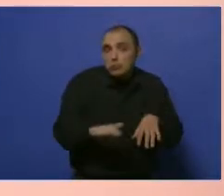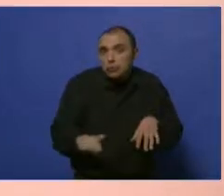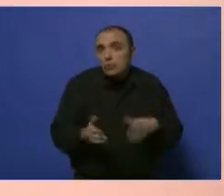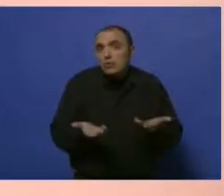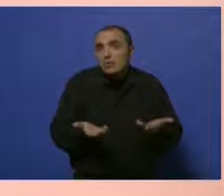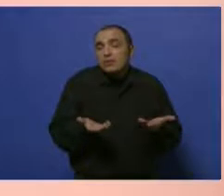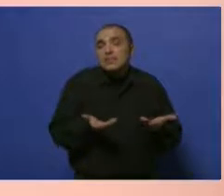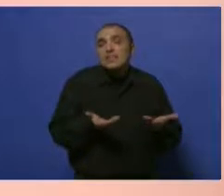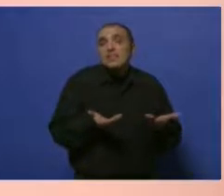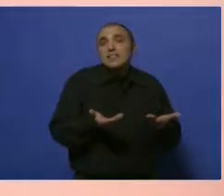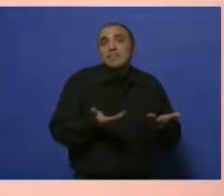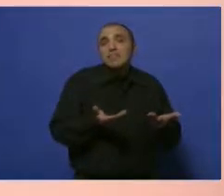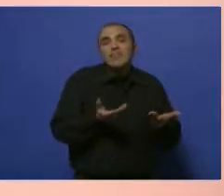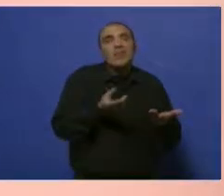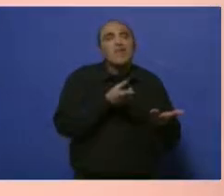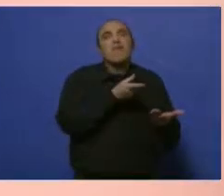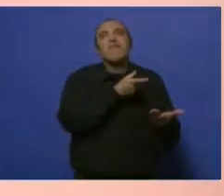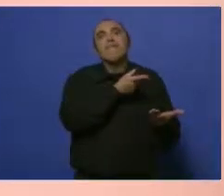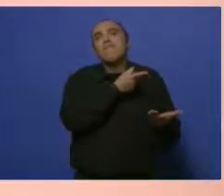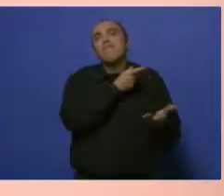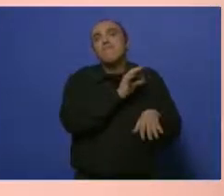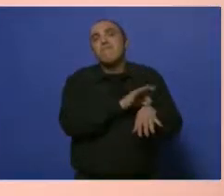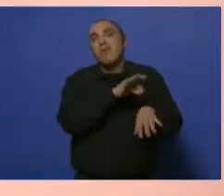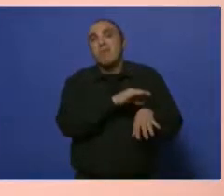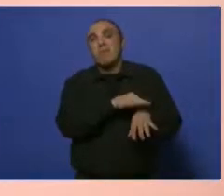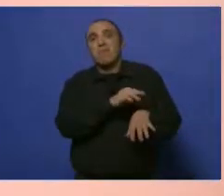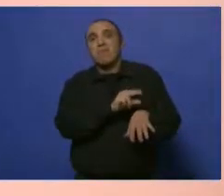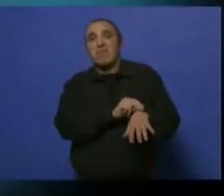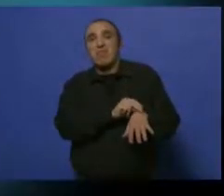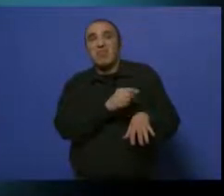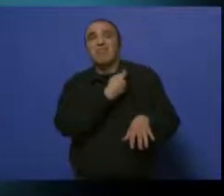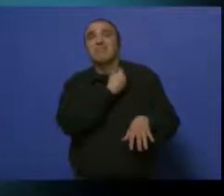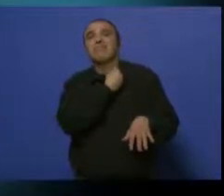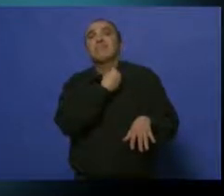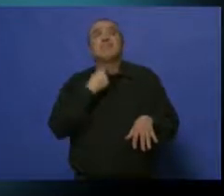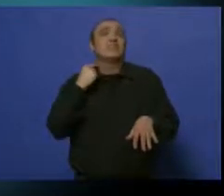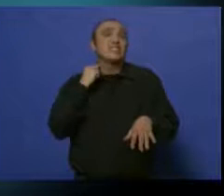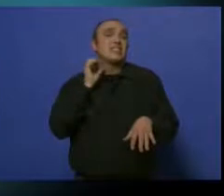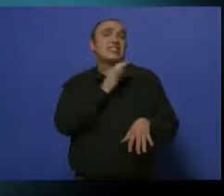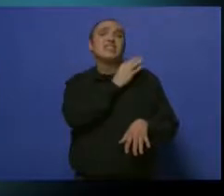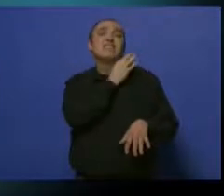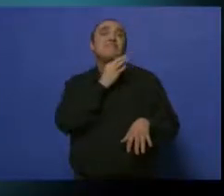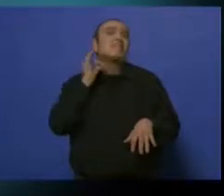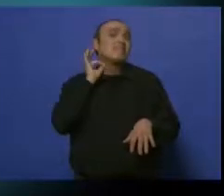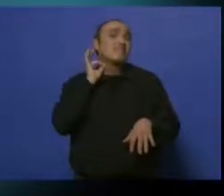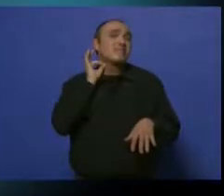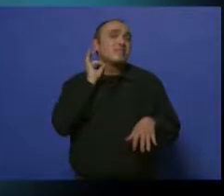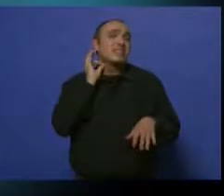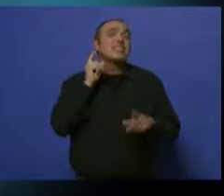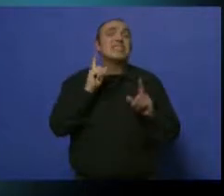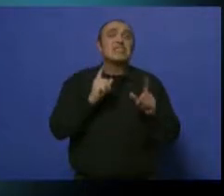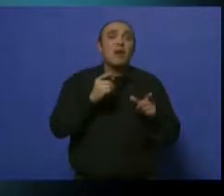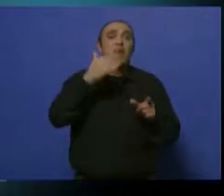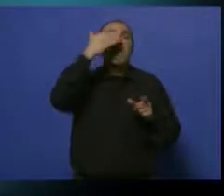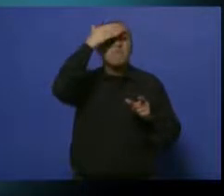muchas anginas, las famosas anginas pultáceas, esas gargantas que son dolorosas, que cursan con fiebre y con esas